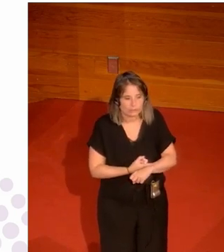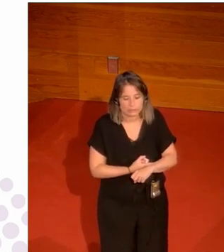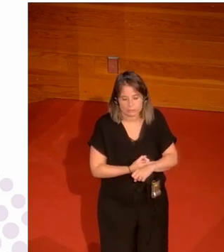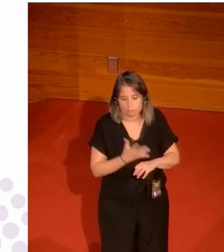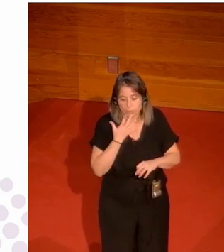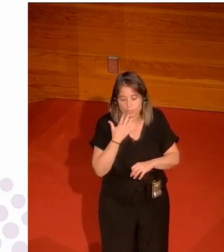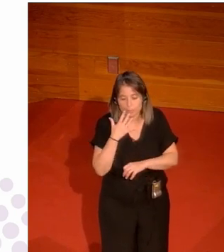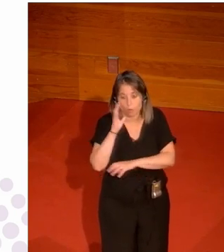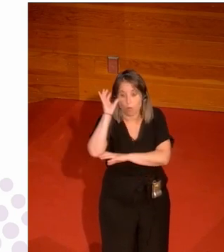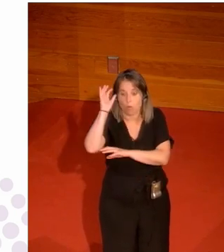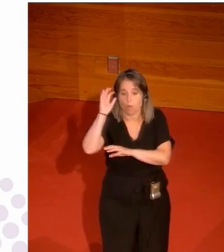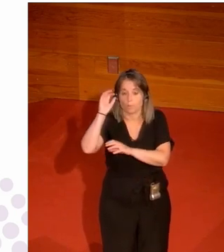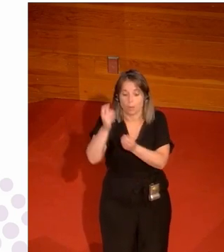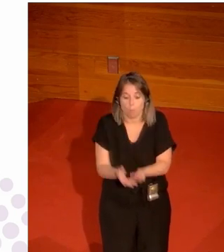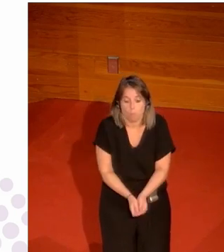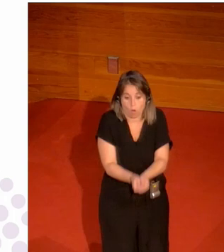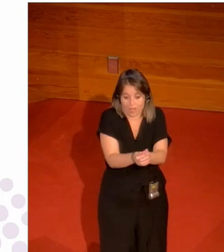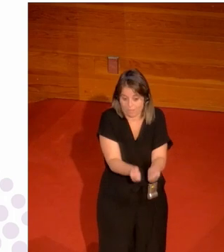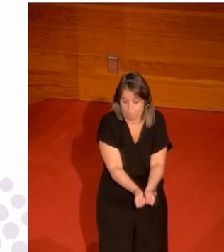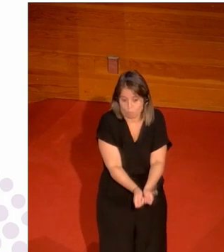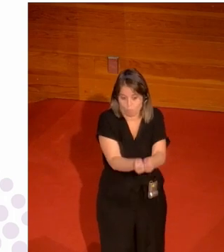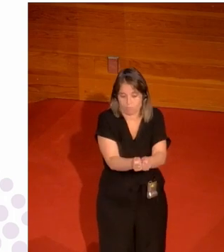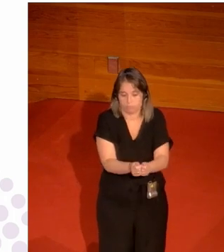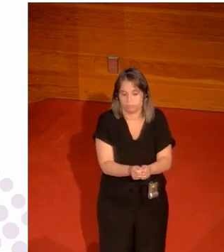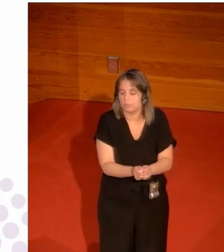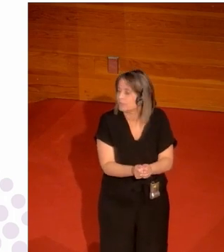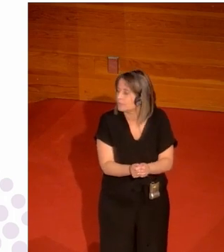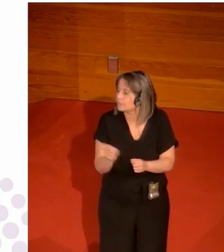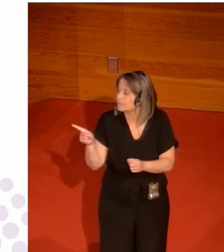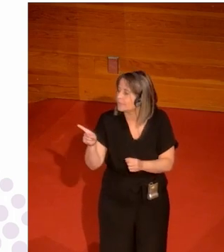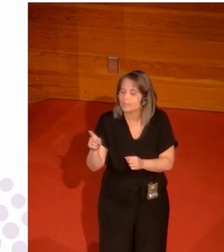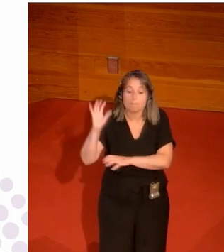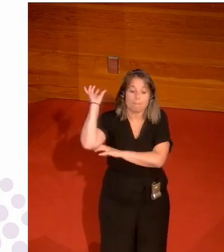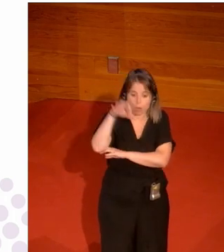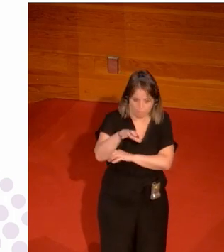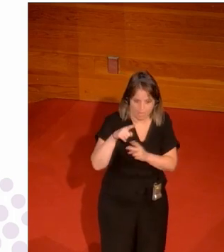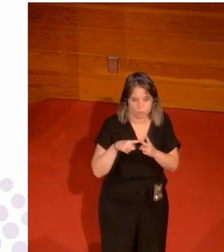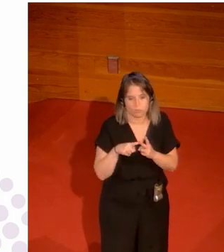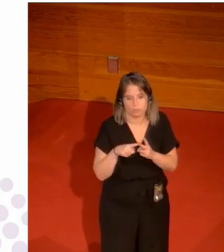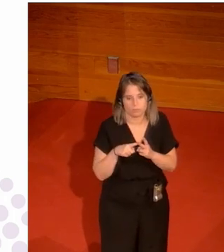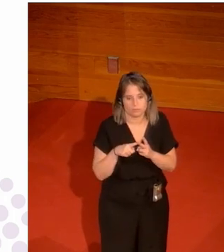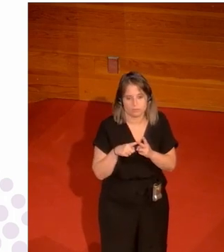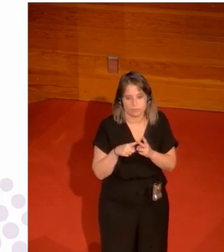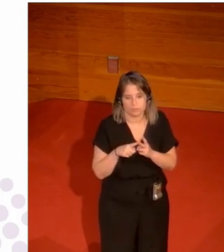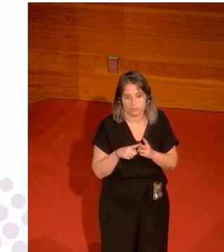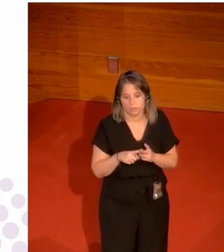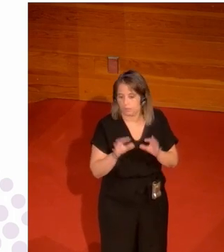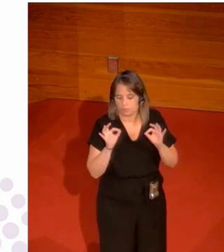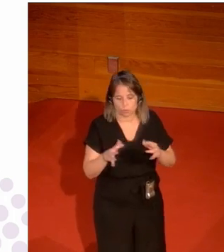en voleibol donde en voleibol y en valemán sí, es actualmente totalmente